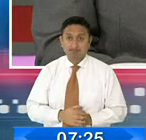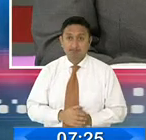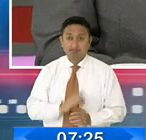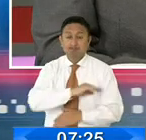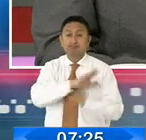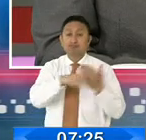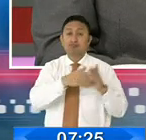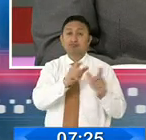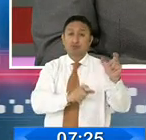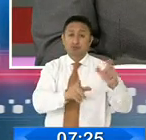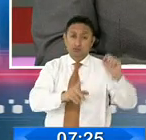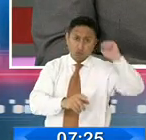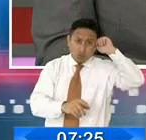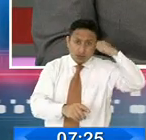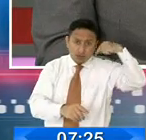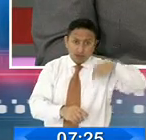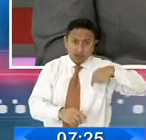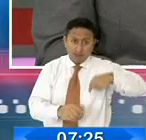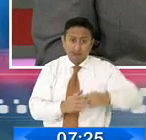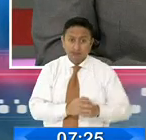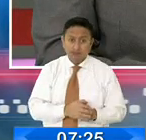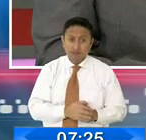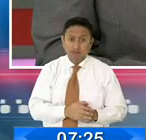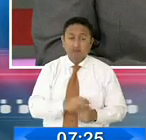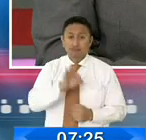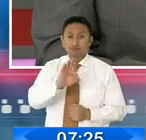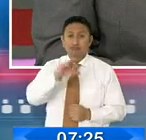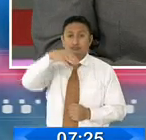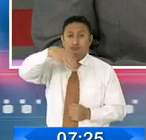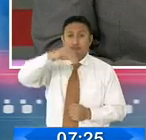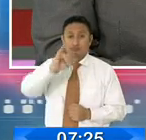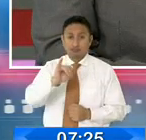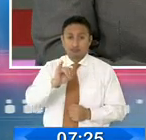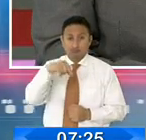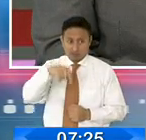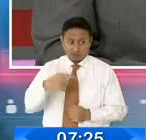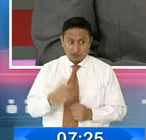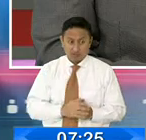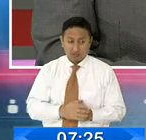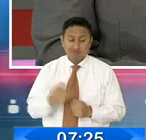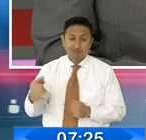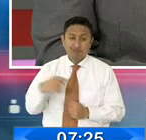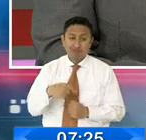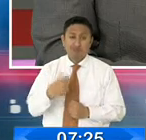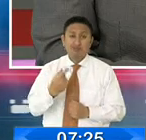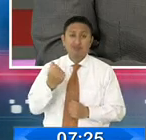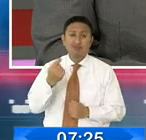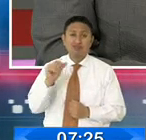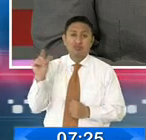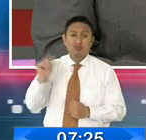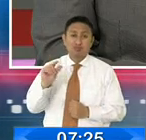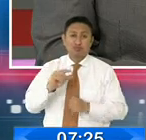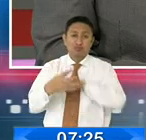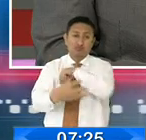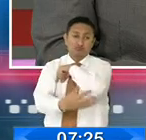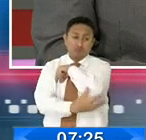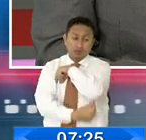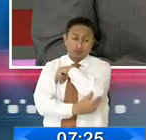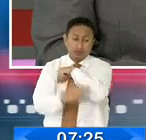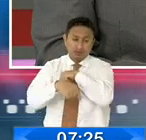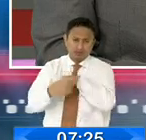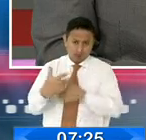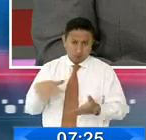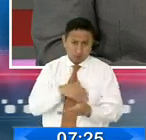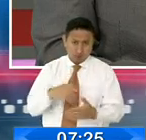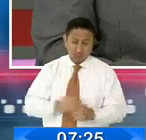ciudadanía recuerda lo que significa Fondo Monetario Internacional. Nos viene pobreza, nos viene paquetazos, y no hay nada que dudar.